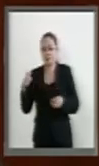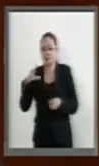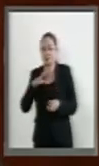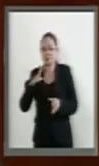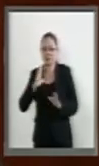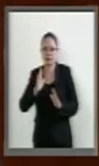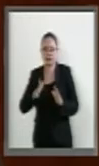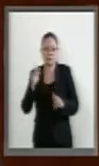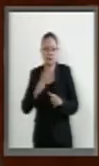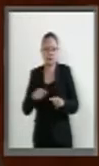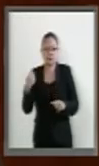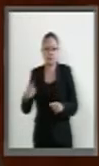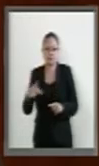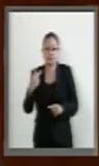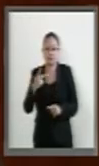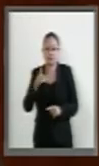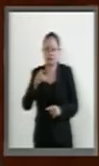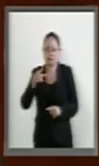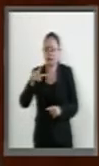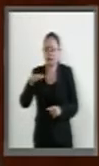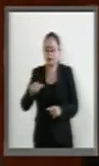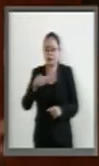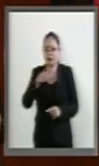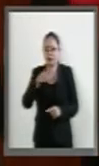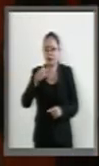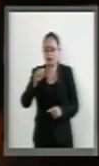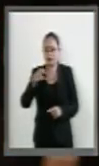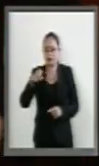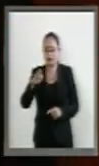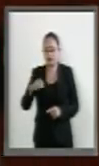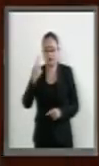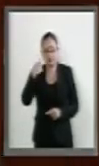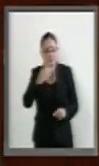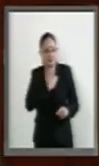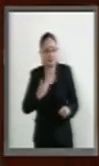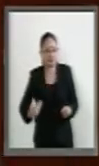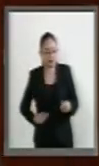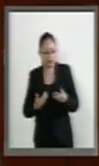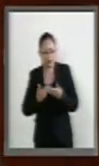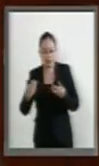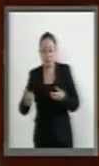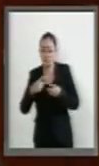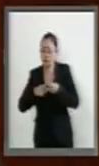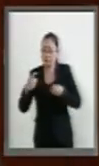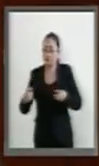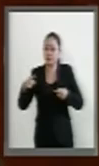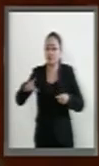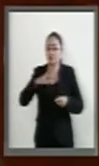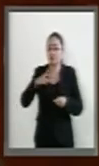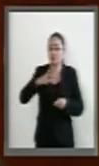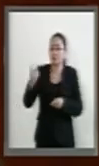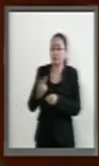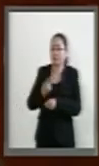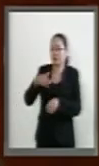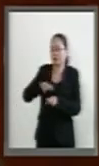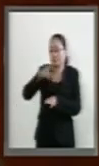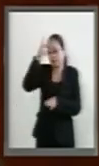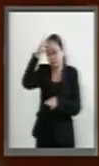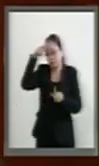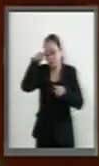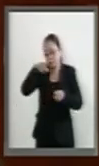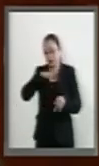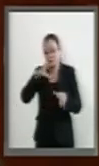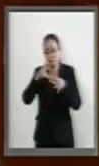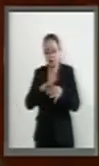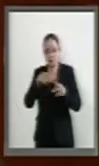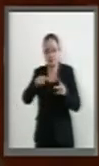definitiva a Dilma Rousseff de la presidencia, la alternancia política en Perú, la crisis por la